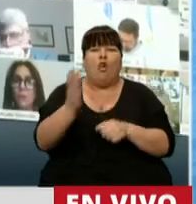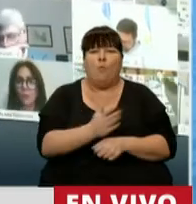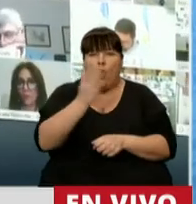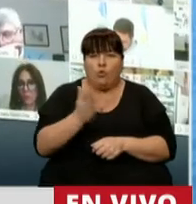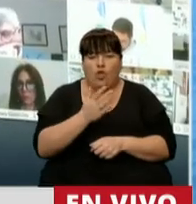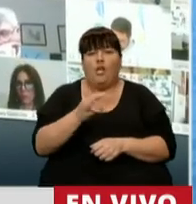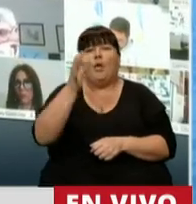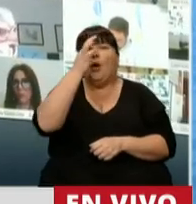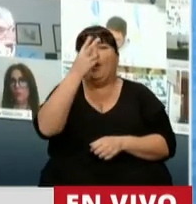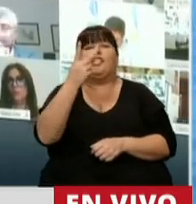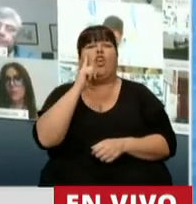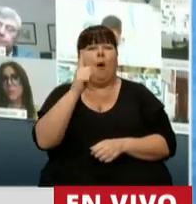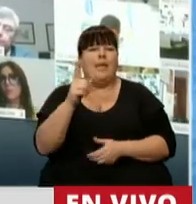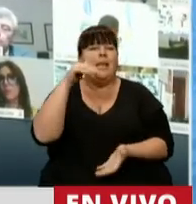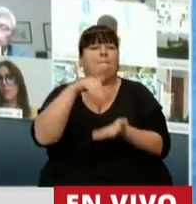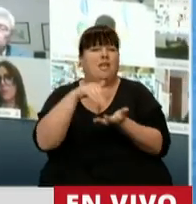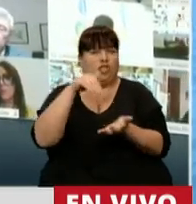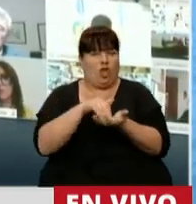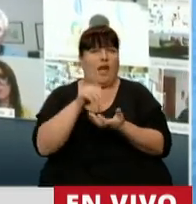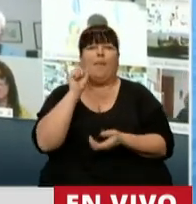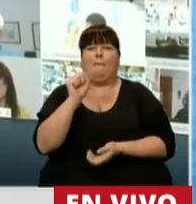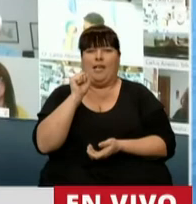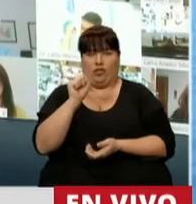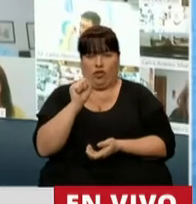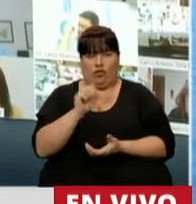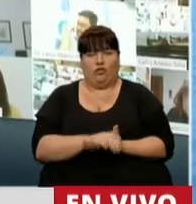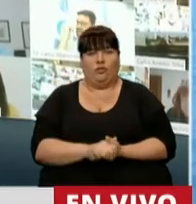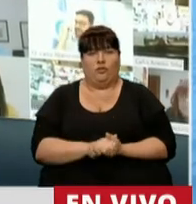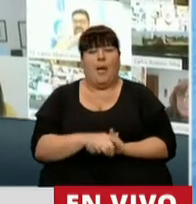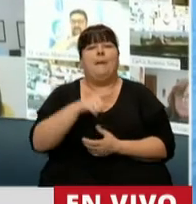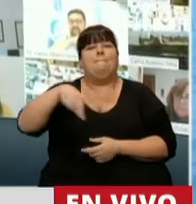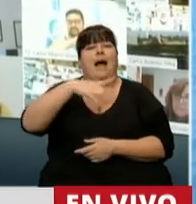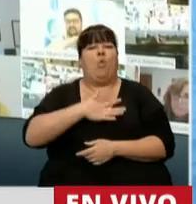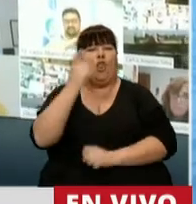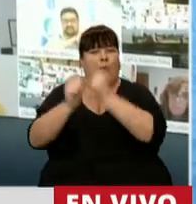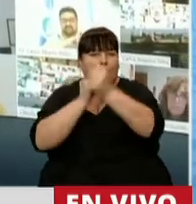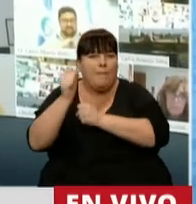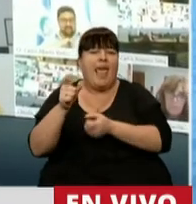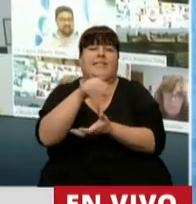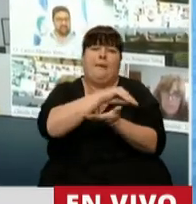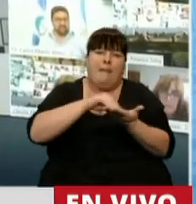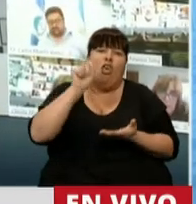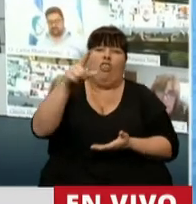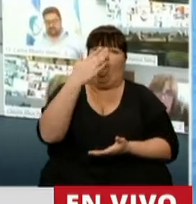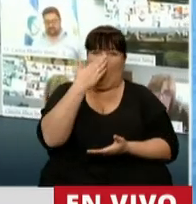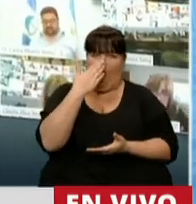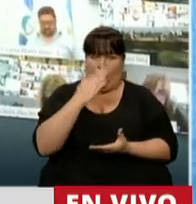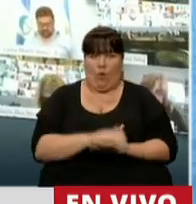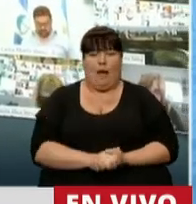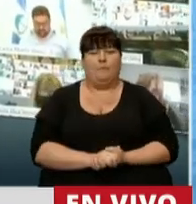en 22.000 millones de pesos a los empresarios y a los trabajadores cordobés.